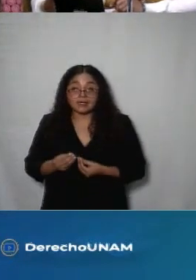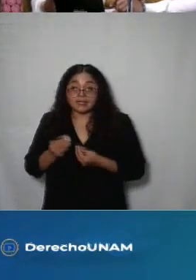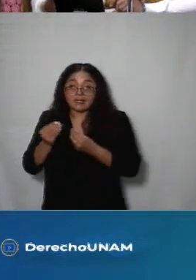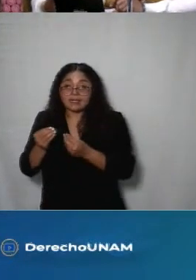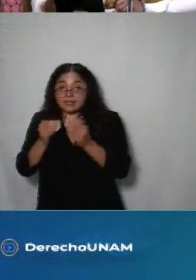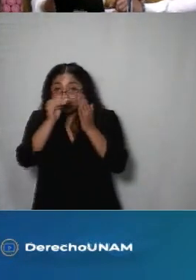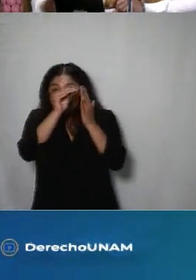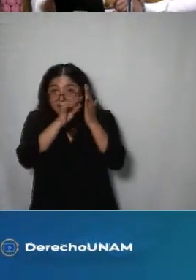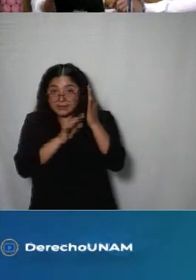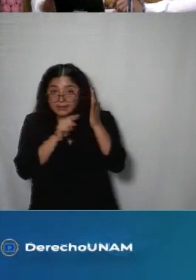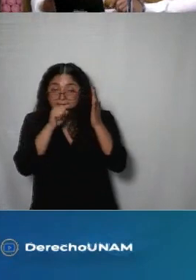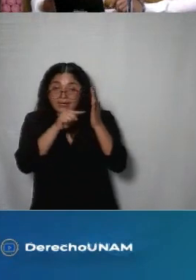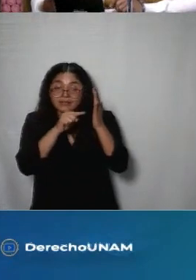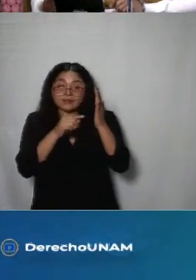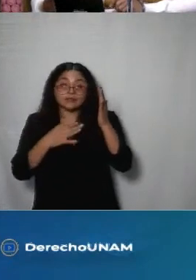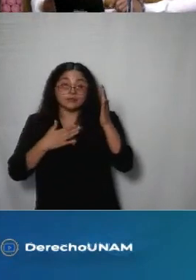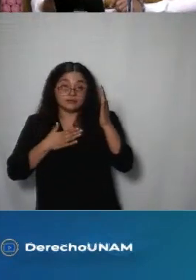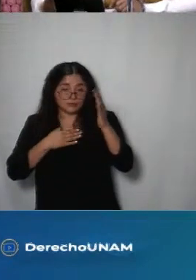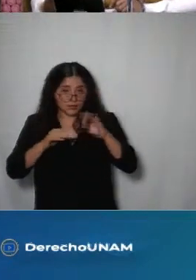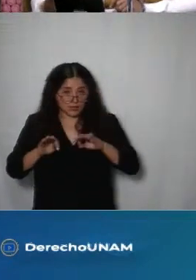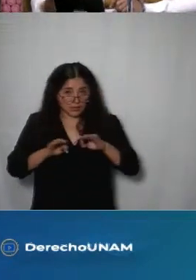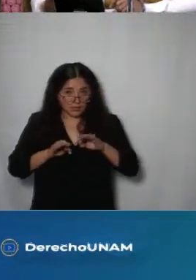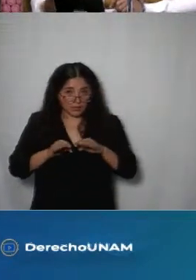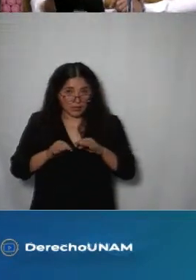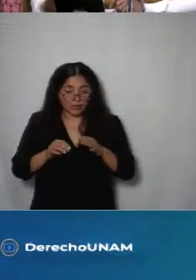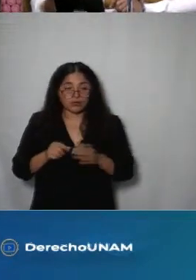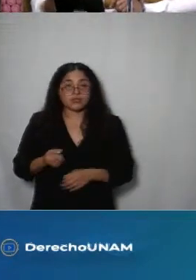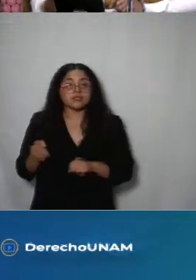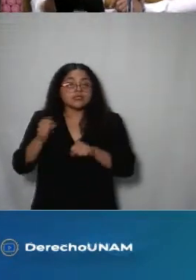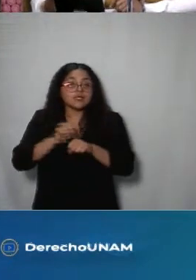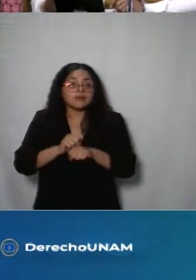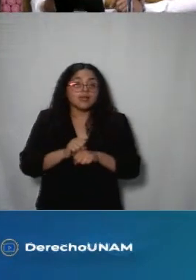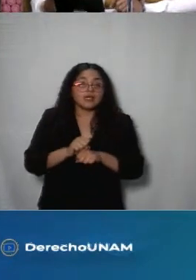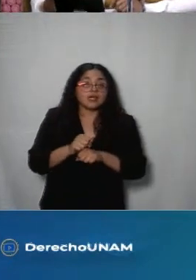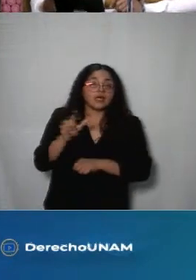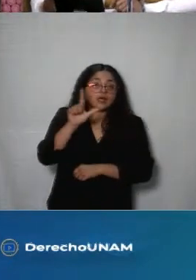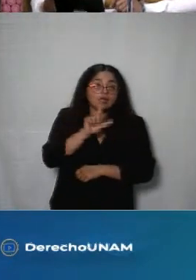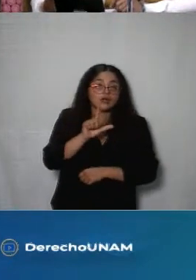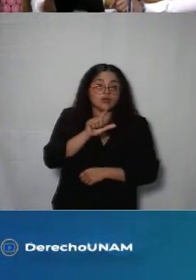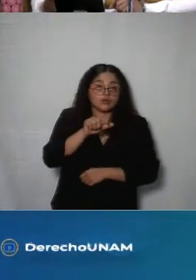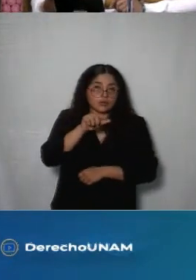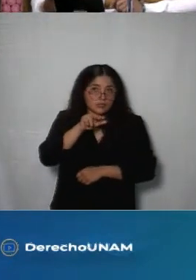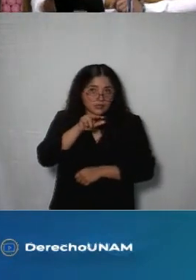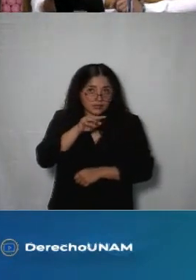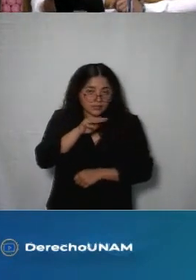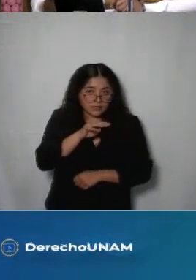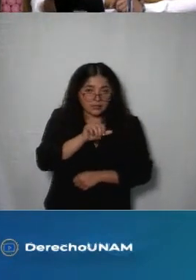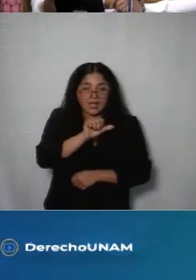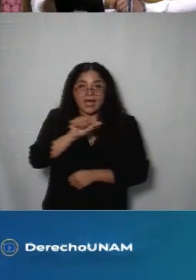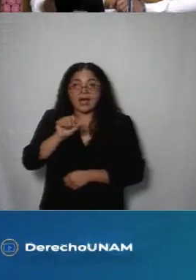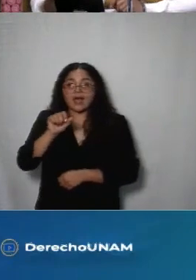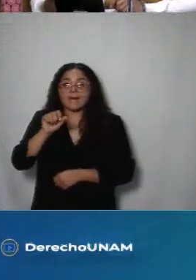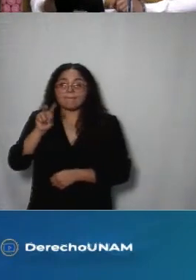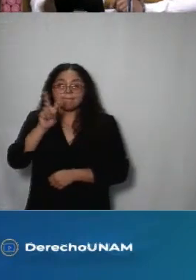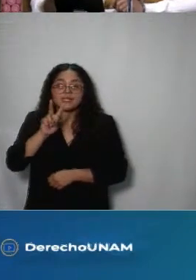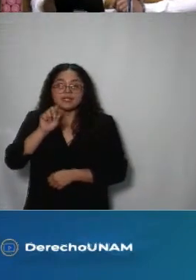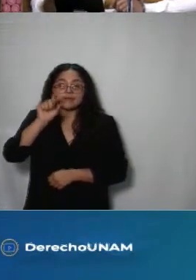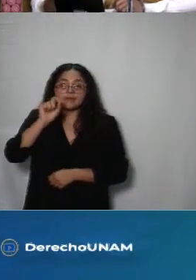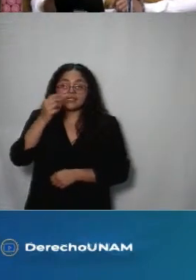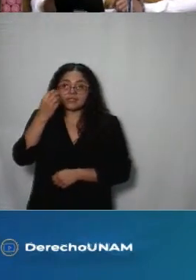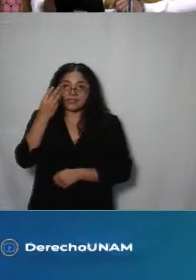reporte de trabajo que abarca la semana del lunes 19 al viernes 23 de febrero